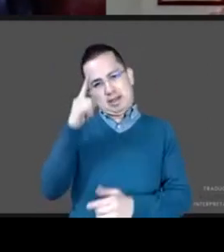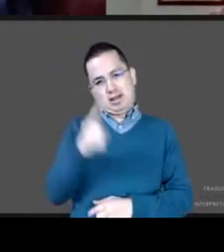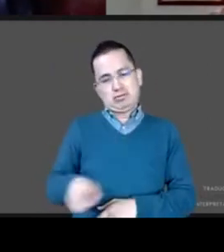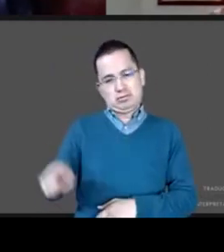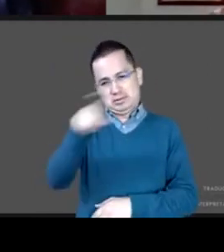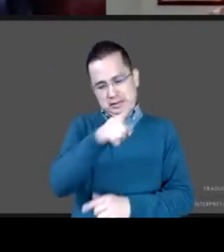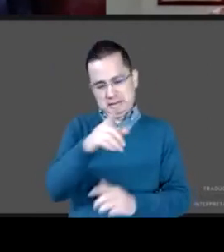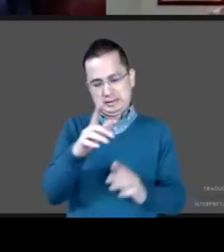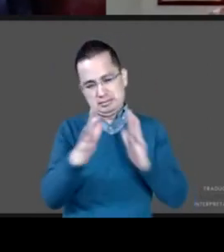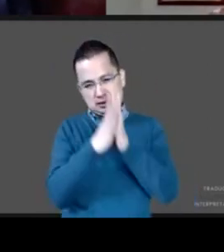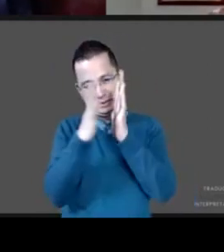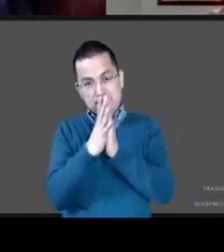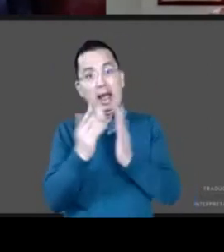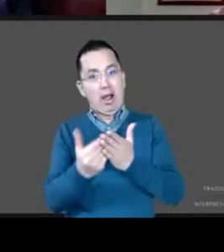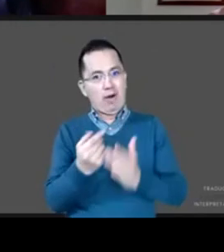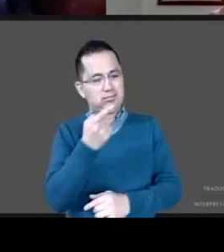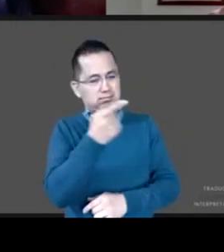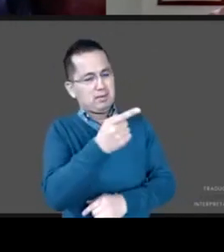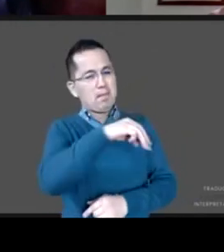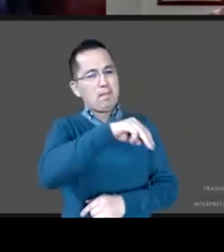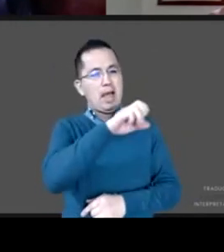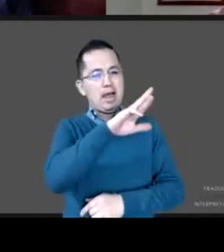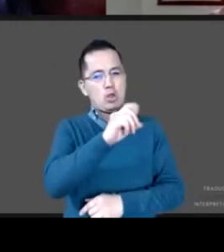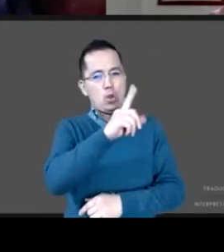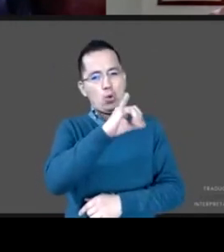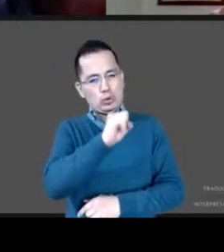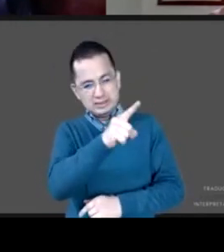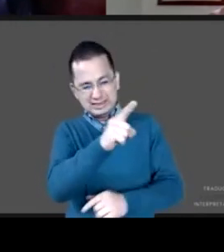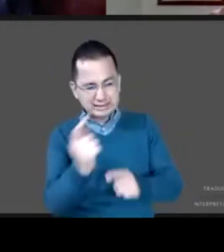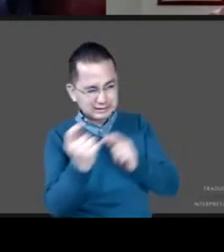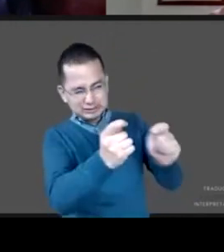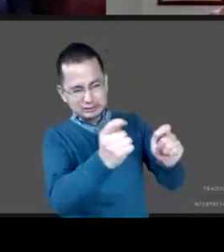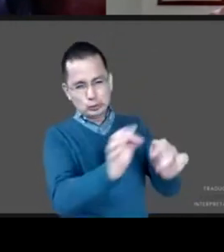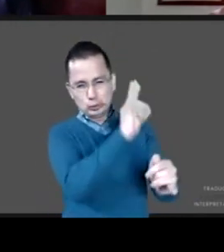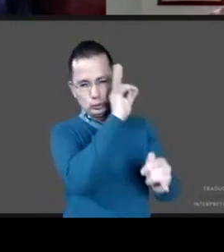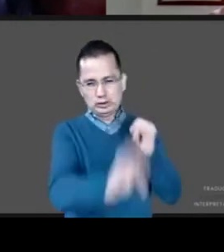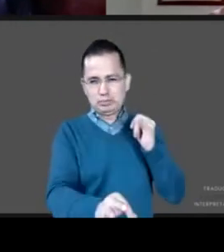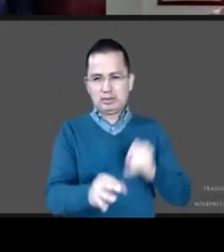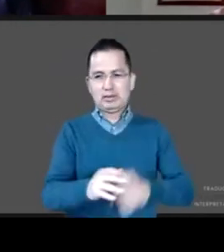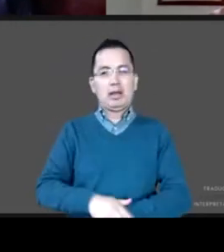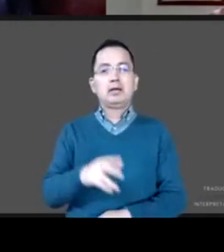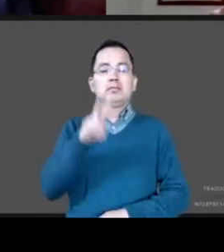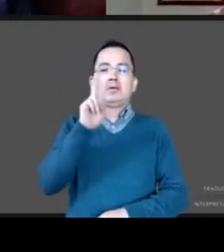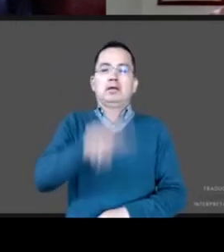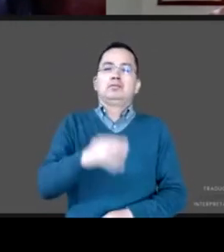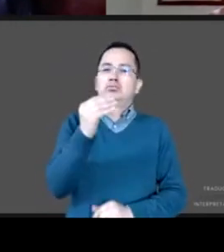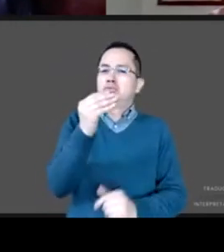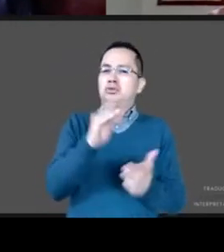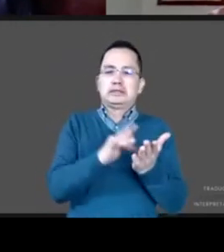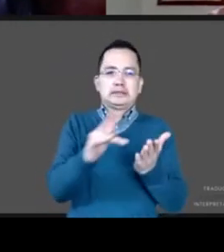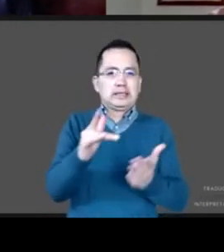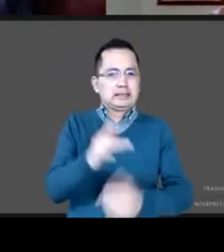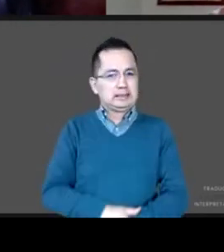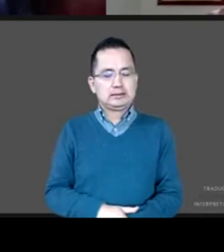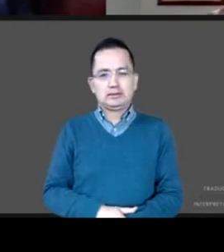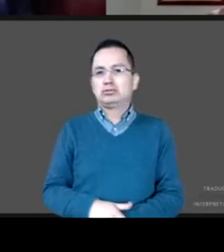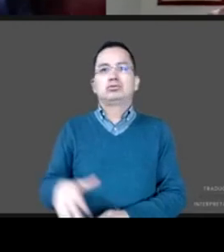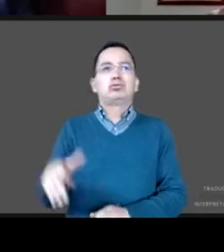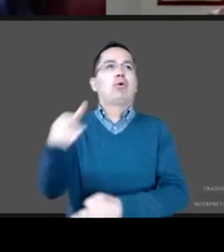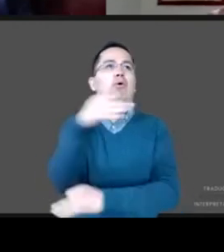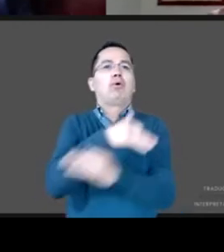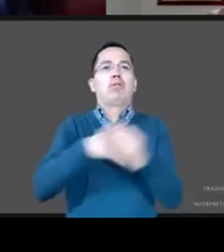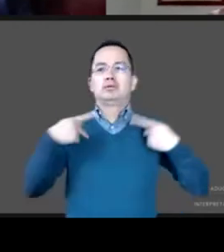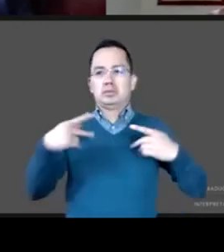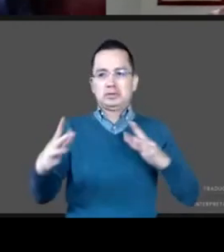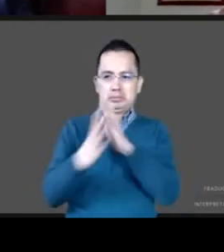permito ahora pedirle a Mario Luis Fuentes su última intervención y no sé cuánto les agradezco a los clases y los participantes en este